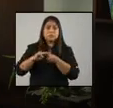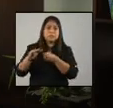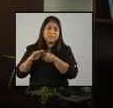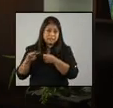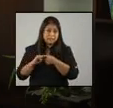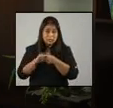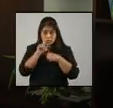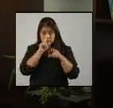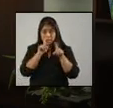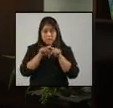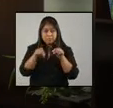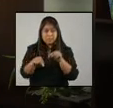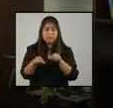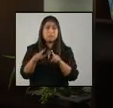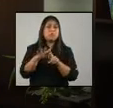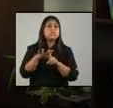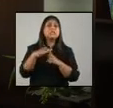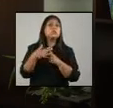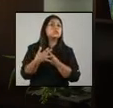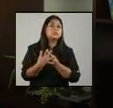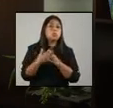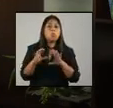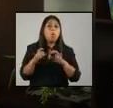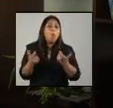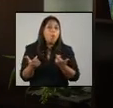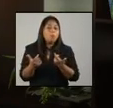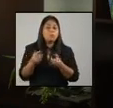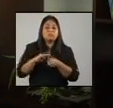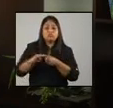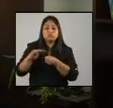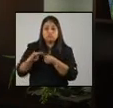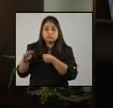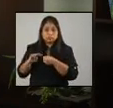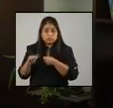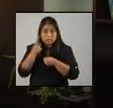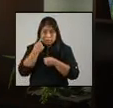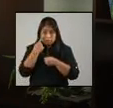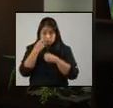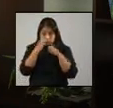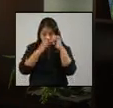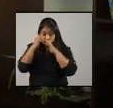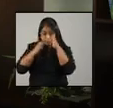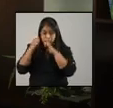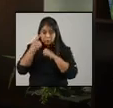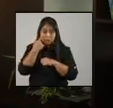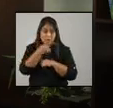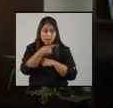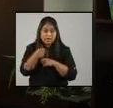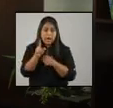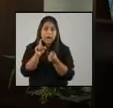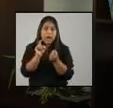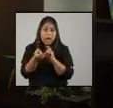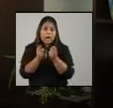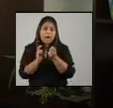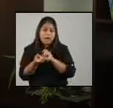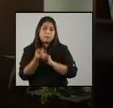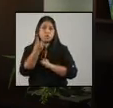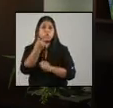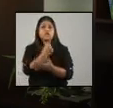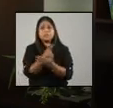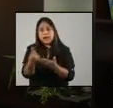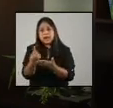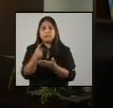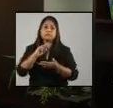país, y por la situación de cada municipio que va a ser evaluada, y podrá cambiar cada dos semanas, o cuando sea